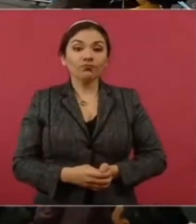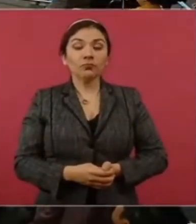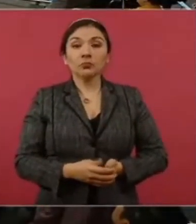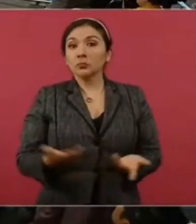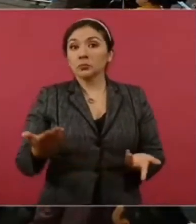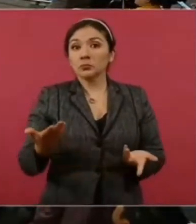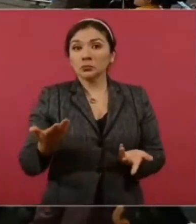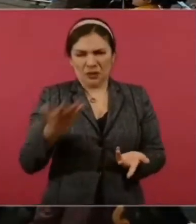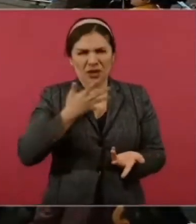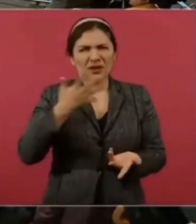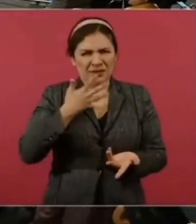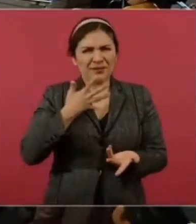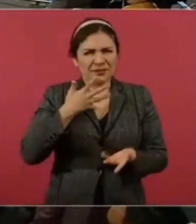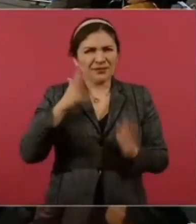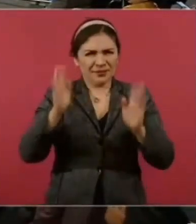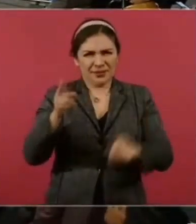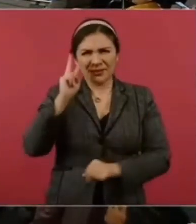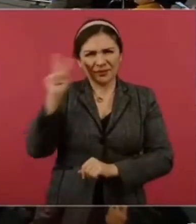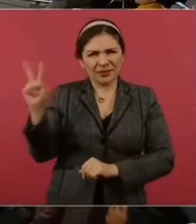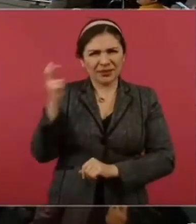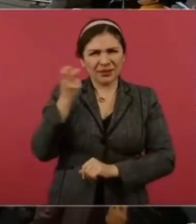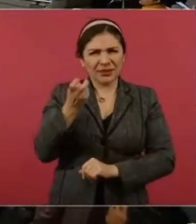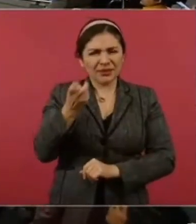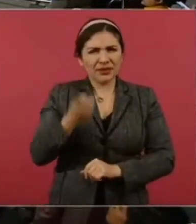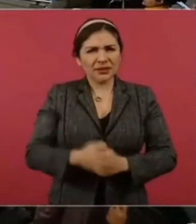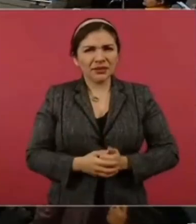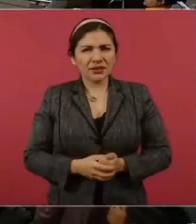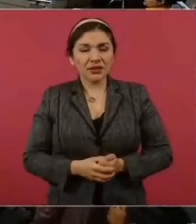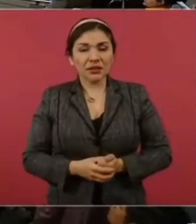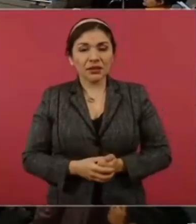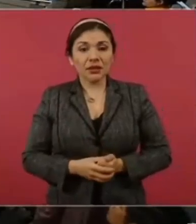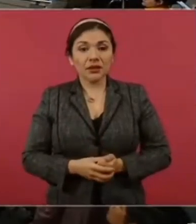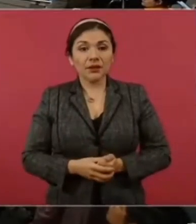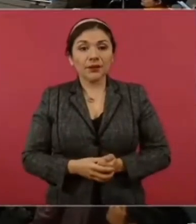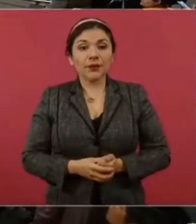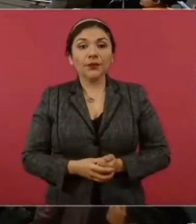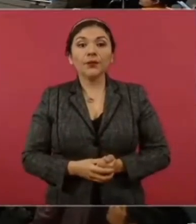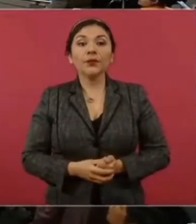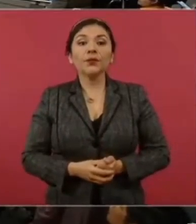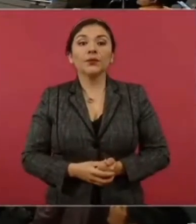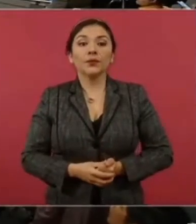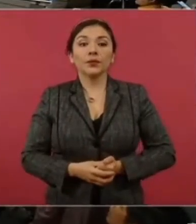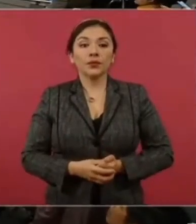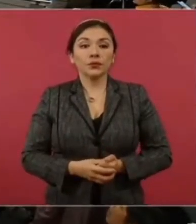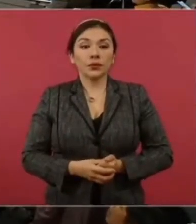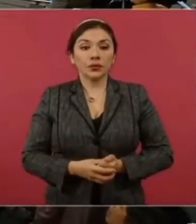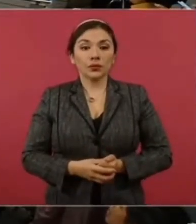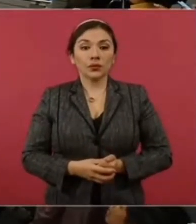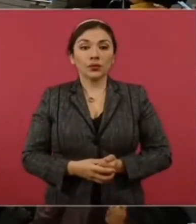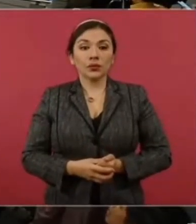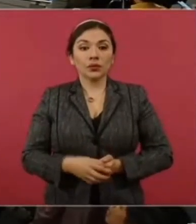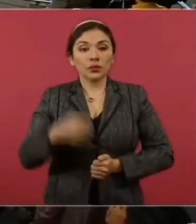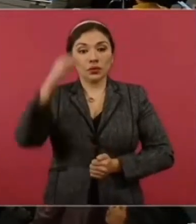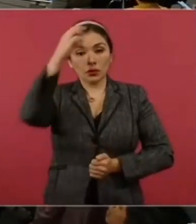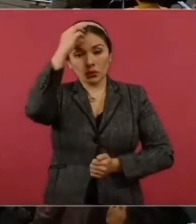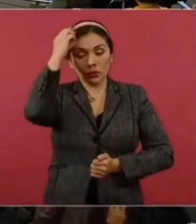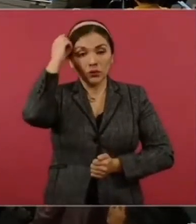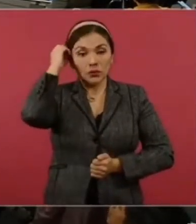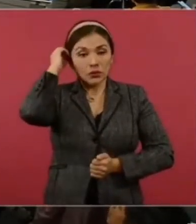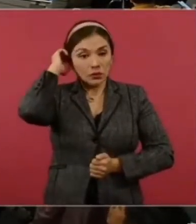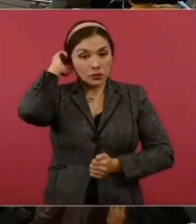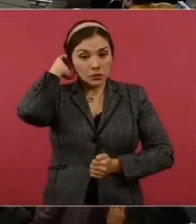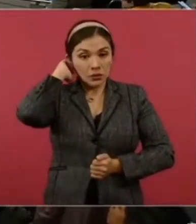No sé si ya tienes... Me explicaron que en la aplicación pública no se puede ver. Ya pedí que